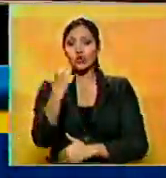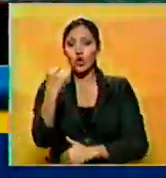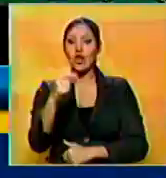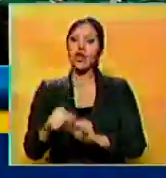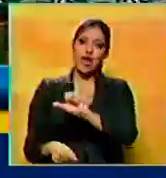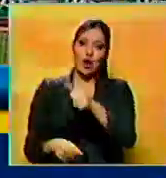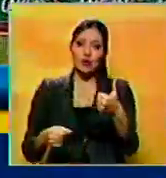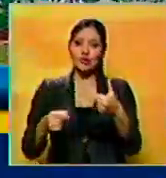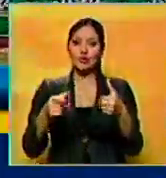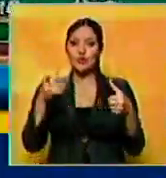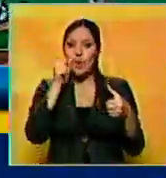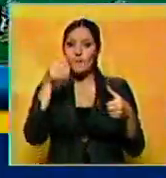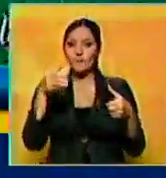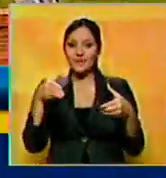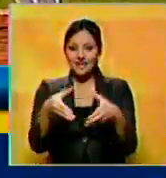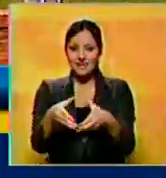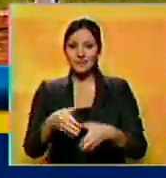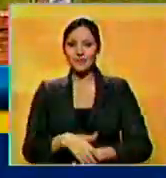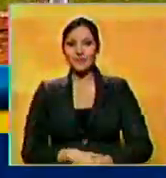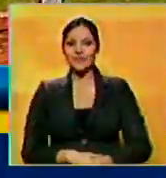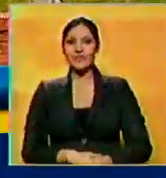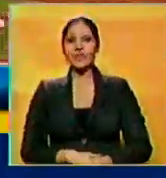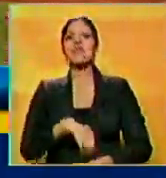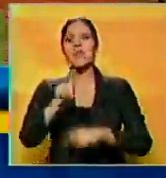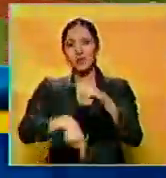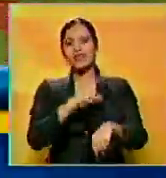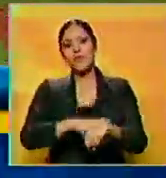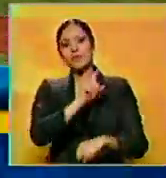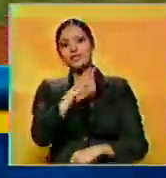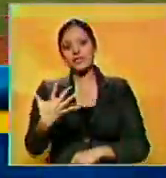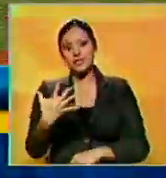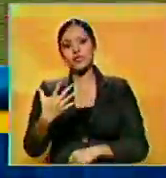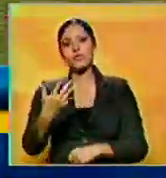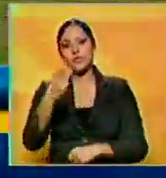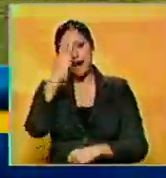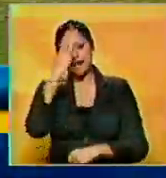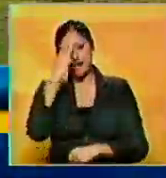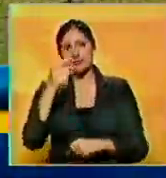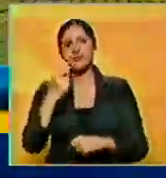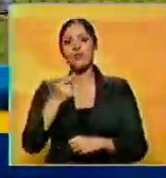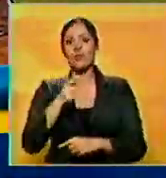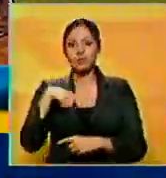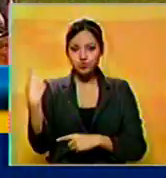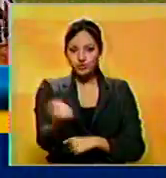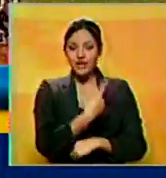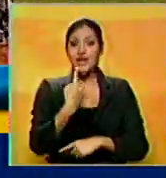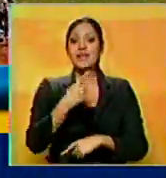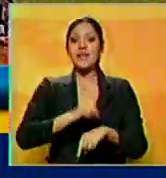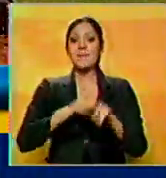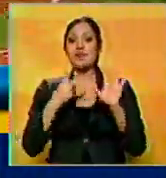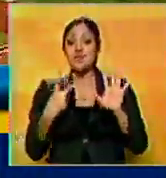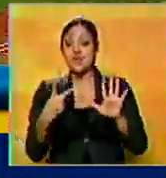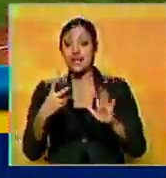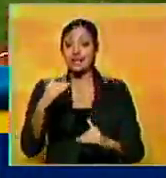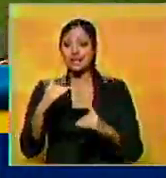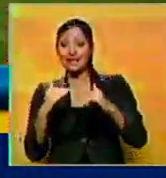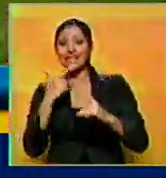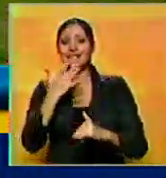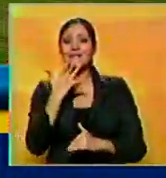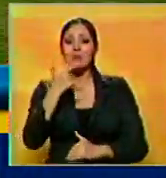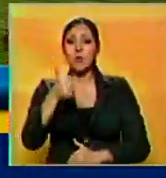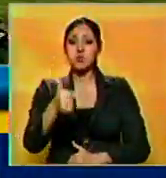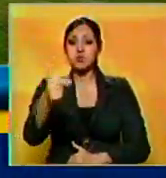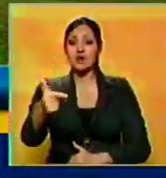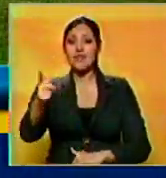Lizón. Más tarde, sencillo de Hernández impulsó la quinta carrera para Magallanes, Caribes a corta distancia en el séptimo con sencillo de Gustavo